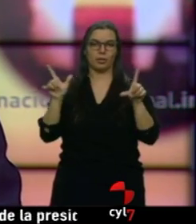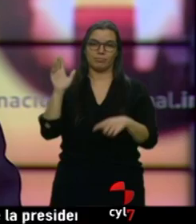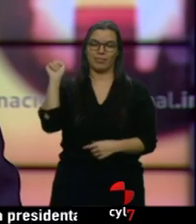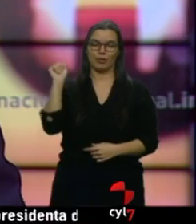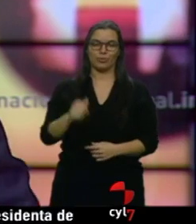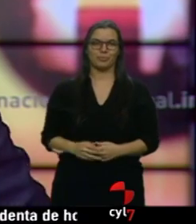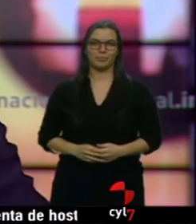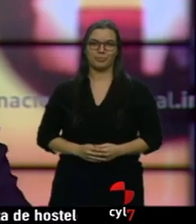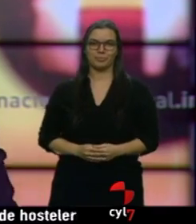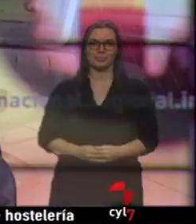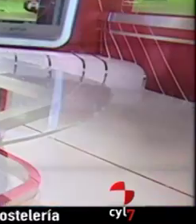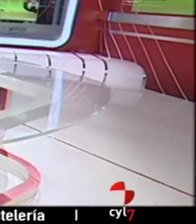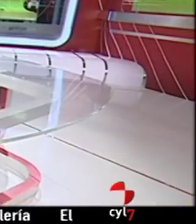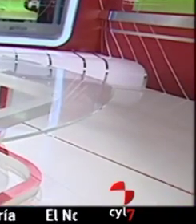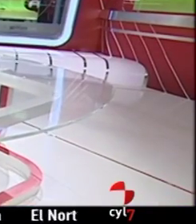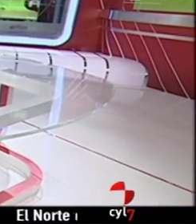adiós